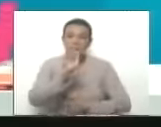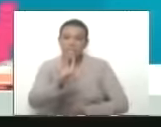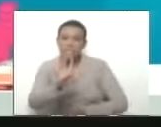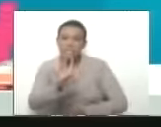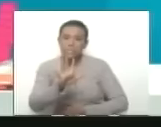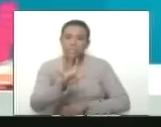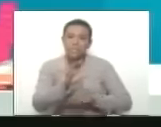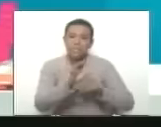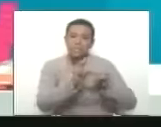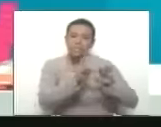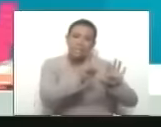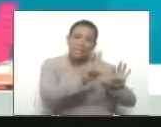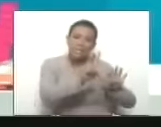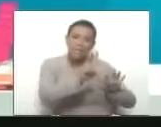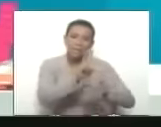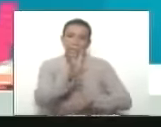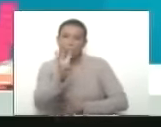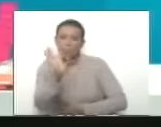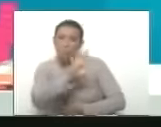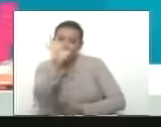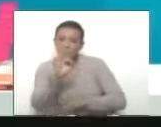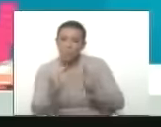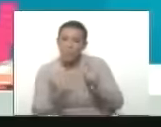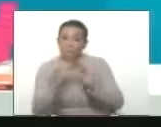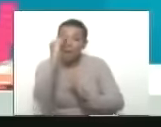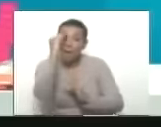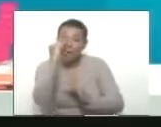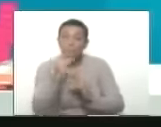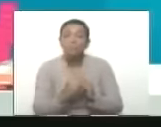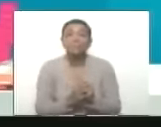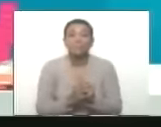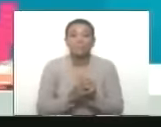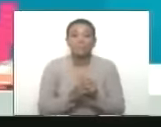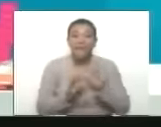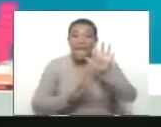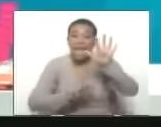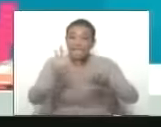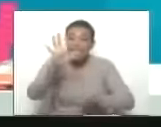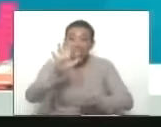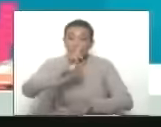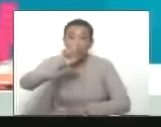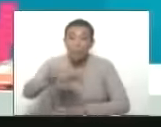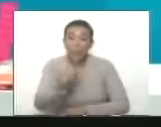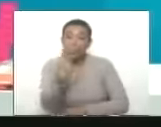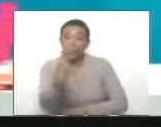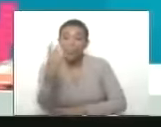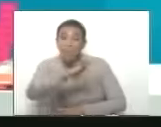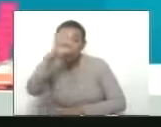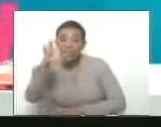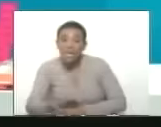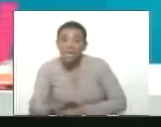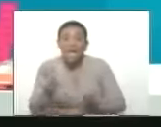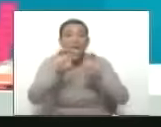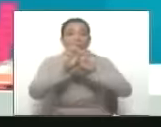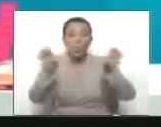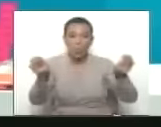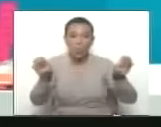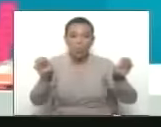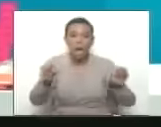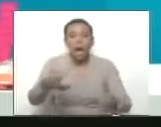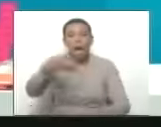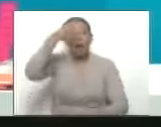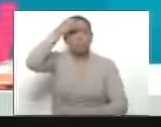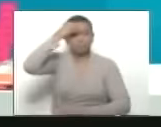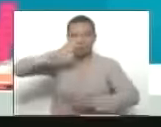64%, 65. El 15.1% educación para el